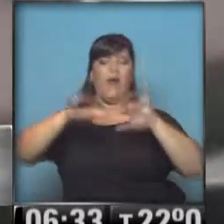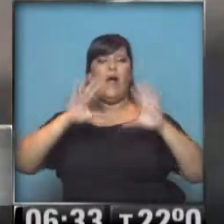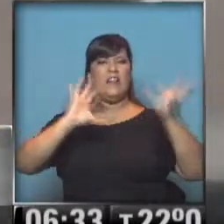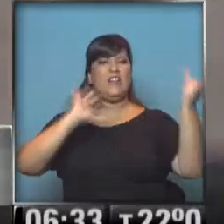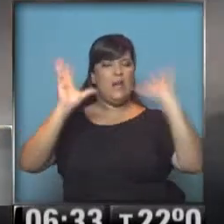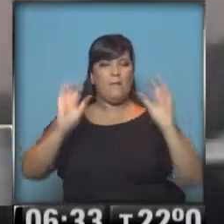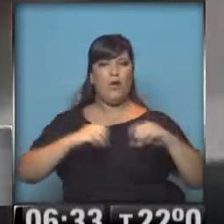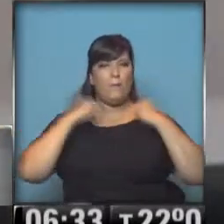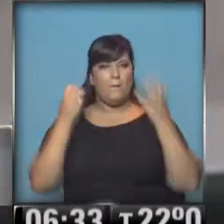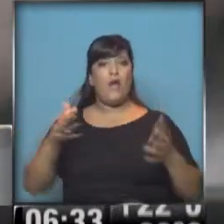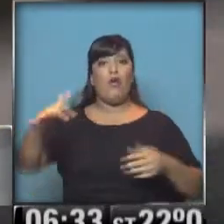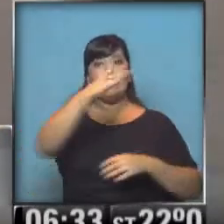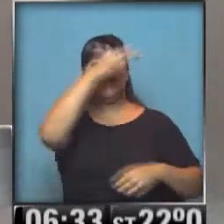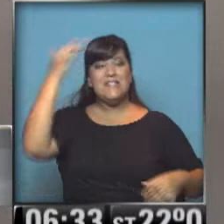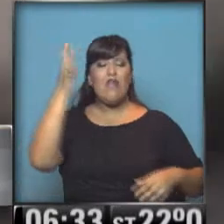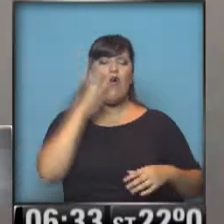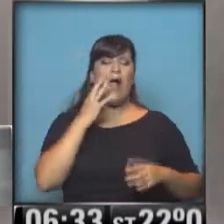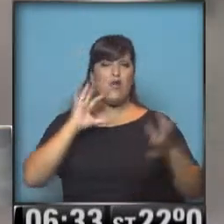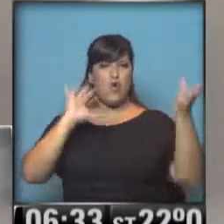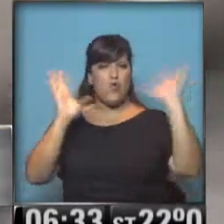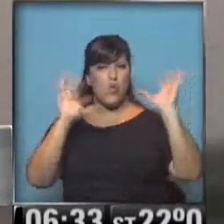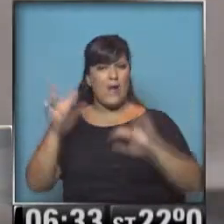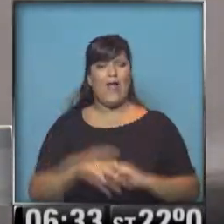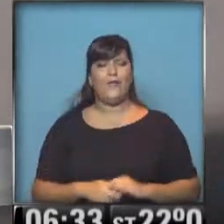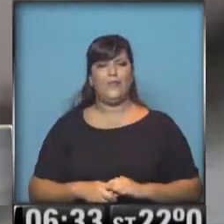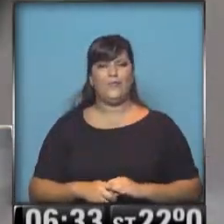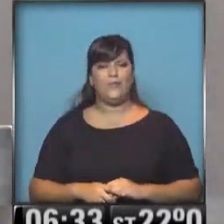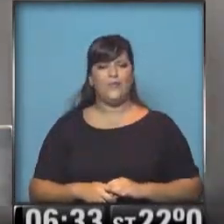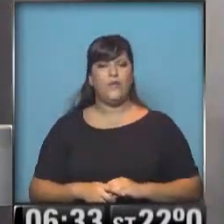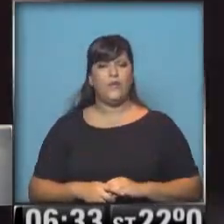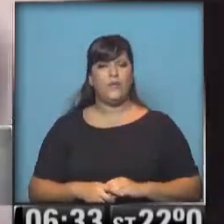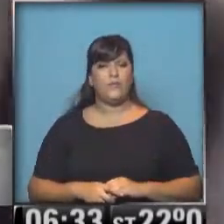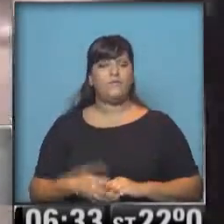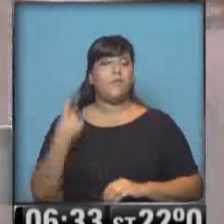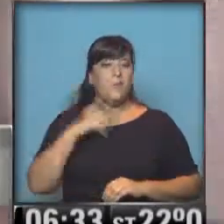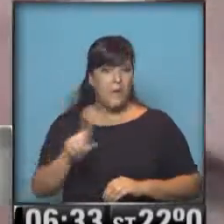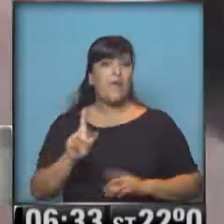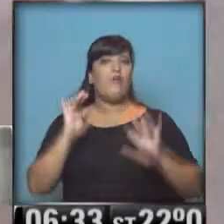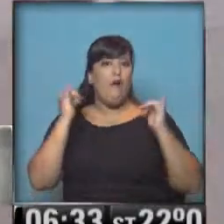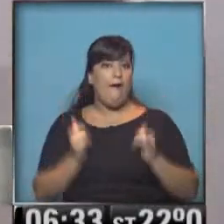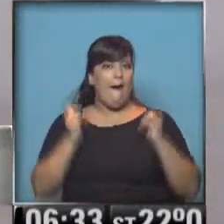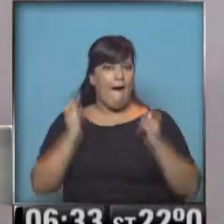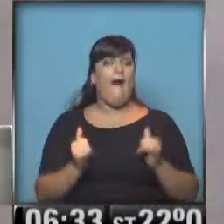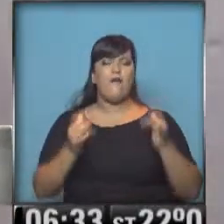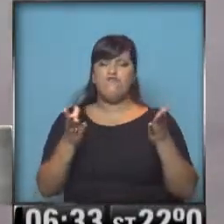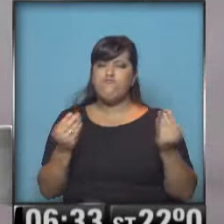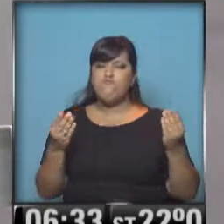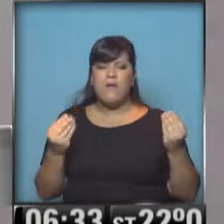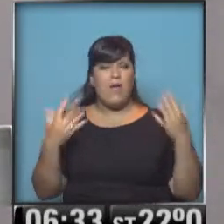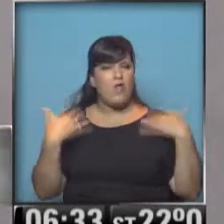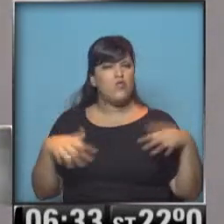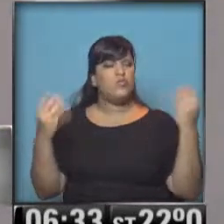meteorológicas, el cielo se encuentra algo nublado en esas regiones, pero eso sí, queda todavía esta masa de aire muy húmeda,